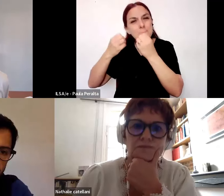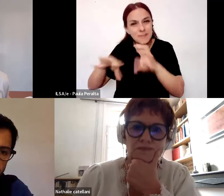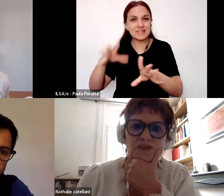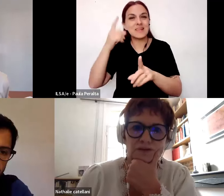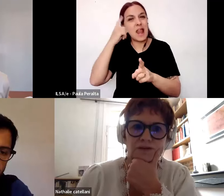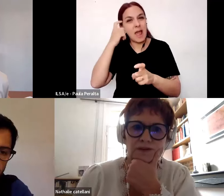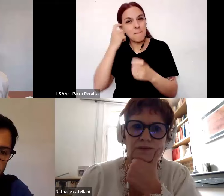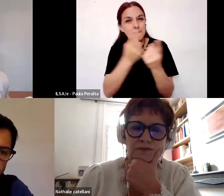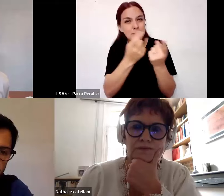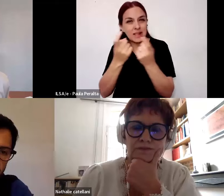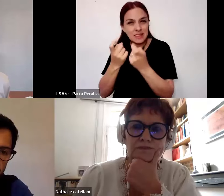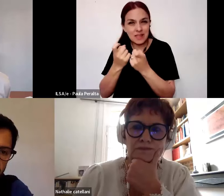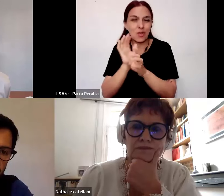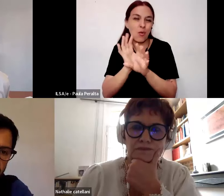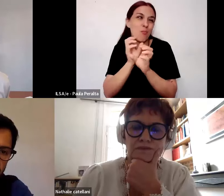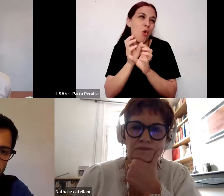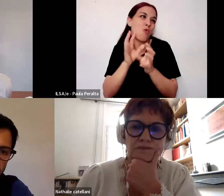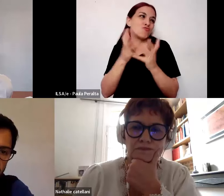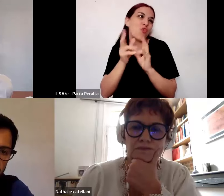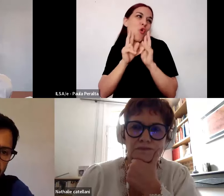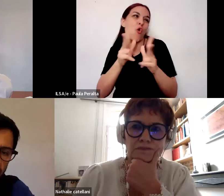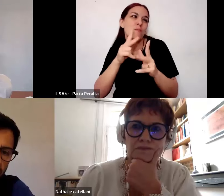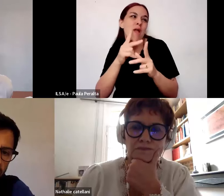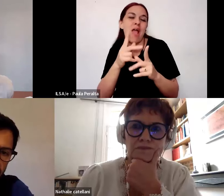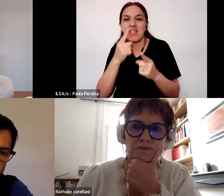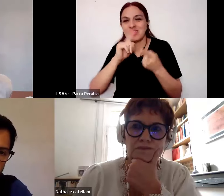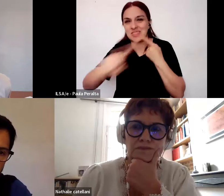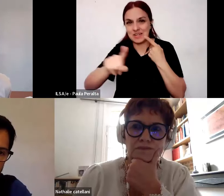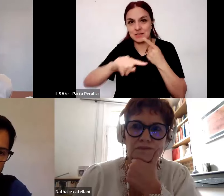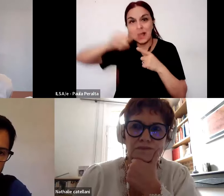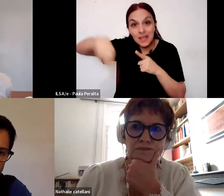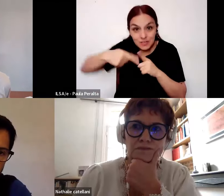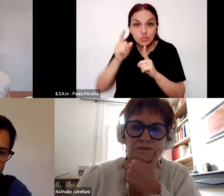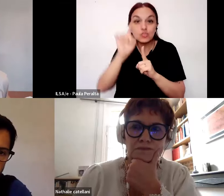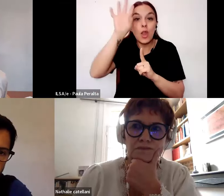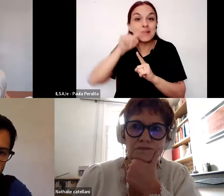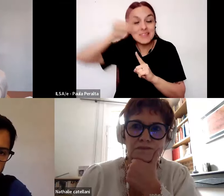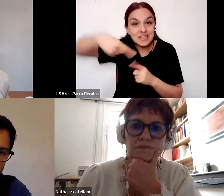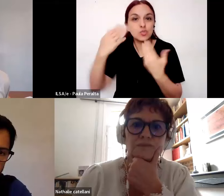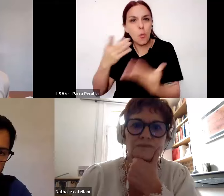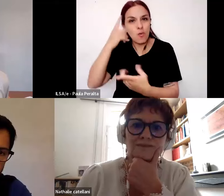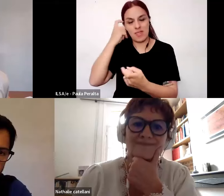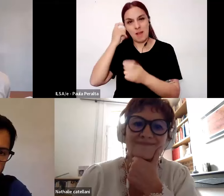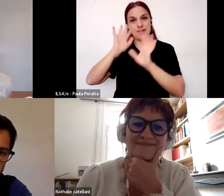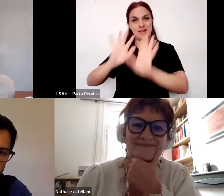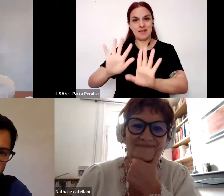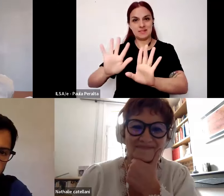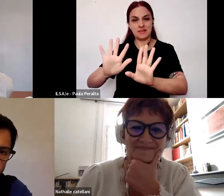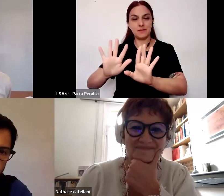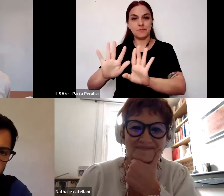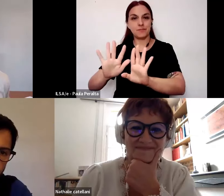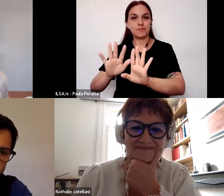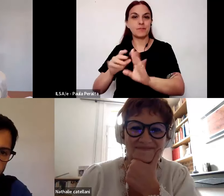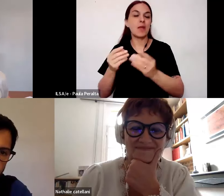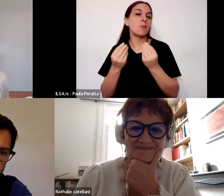por decirlo de una forma brutal que ellos solo pueden producir y que tiene que ver con su propia